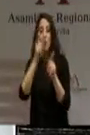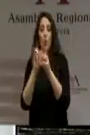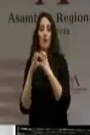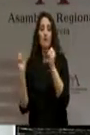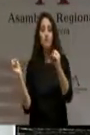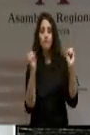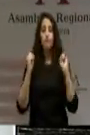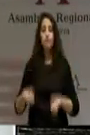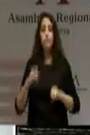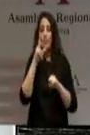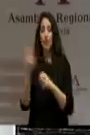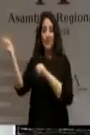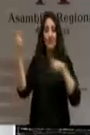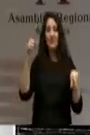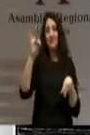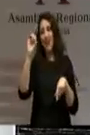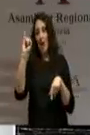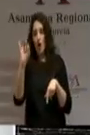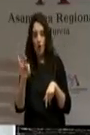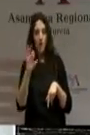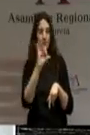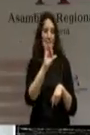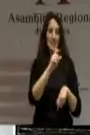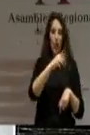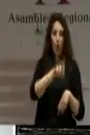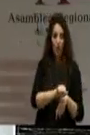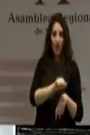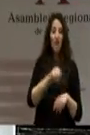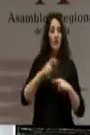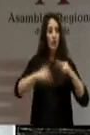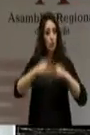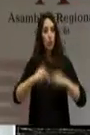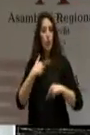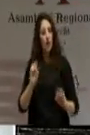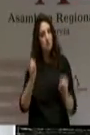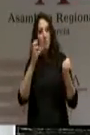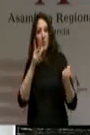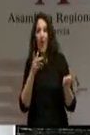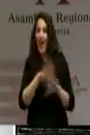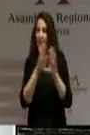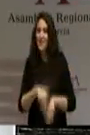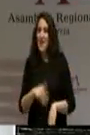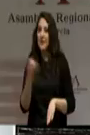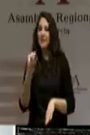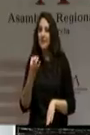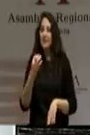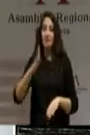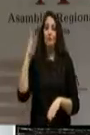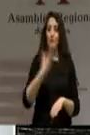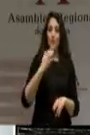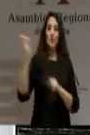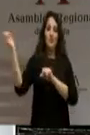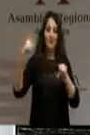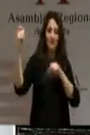La infraestructura se salva, pero el ojo lo pierde, porque lo que ahora están en riesgo son los trasvases de agua.